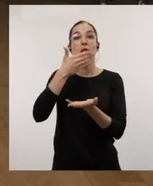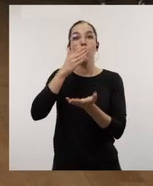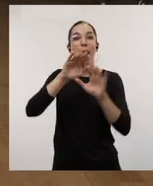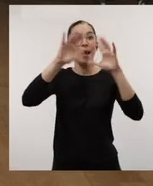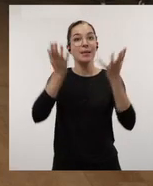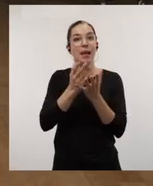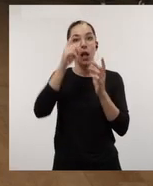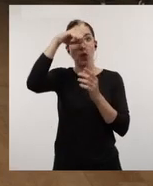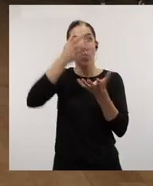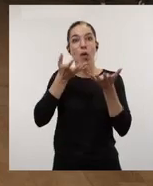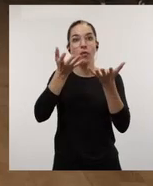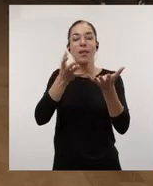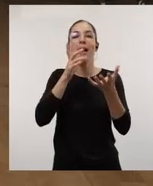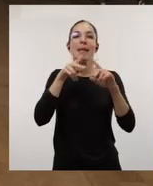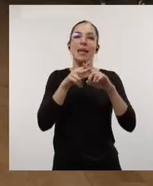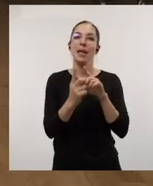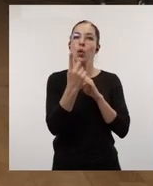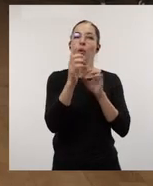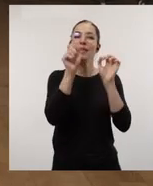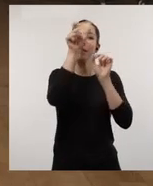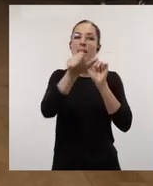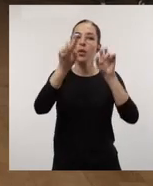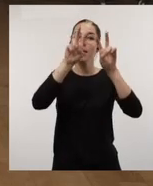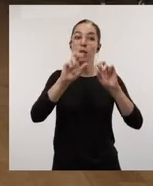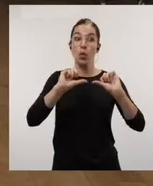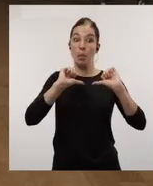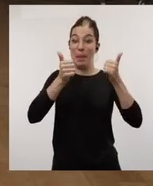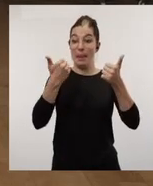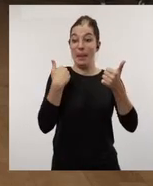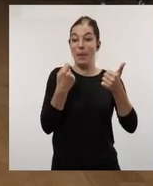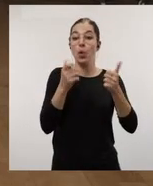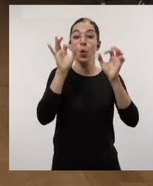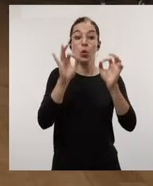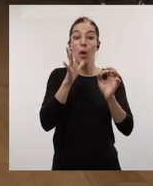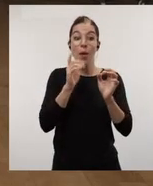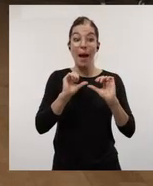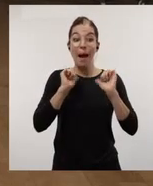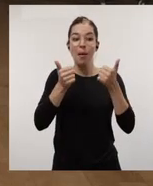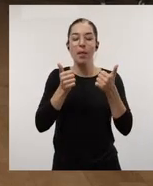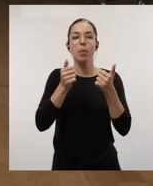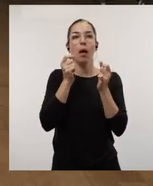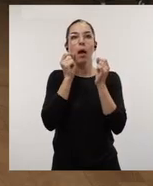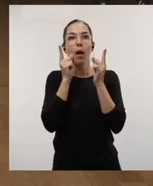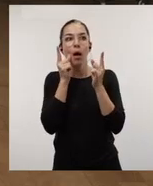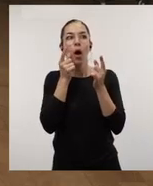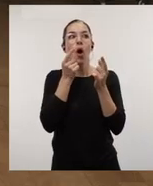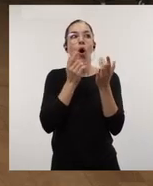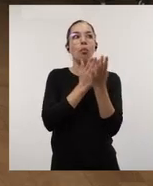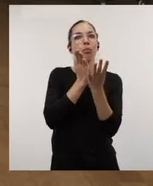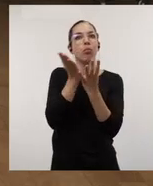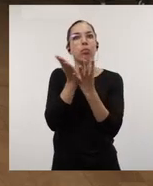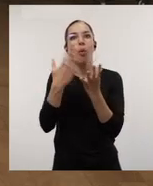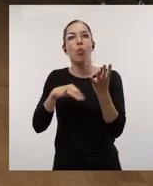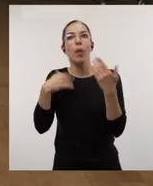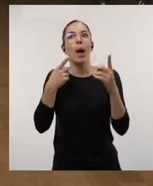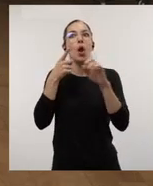Internacional de Doctorado, va a ofertar un taller para esos investigadores nóveles que conozcan desde el inicio de su carrera investigadora todo ese abanico de posibilidades